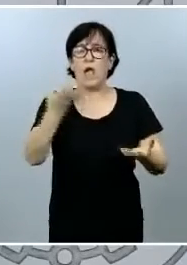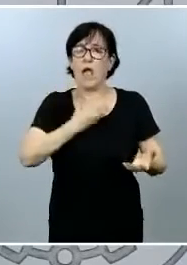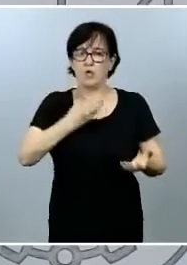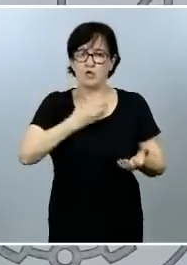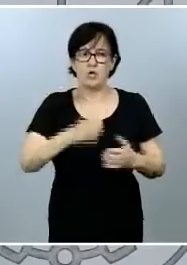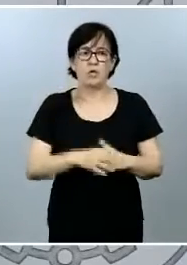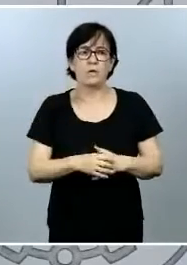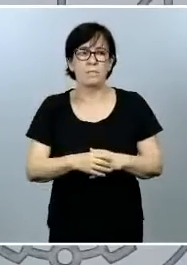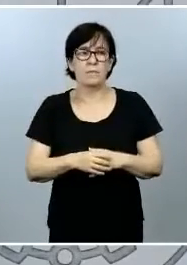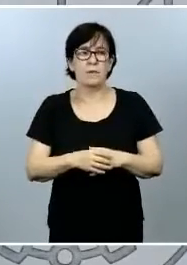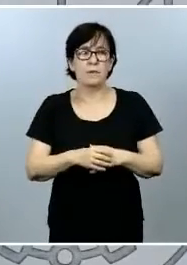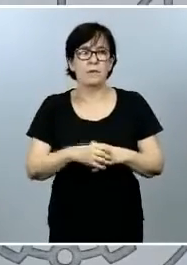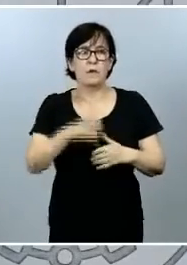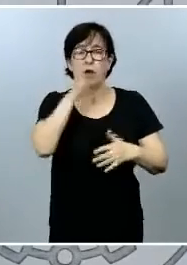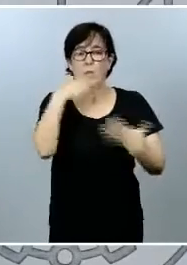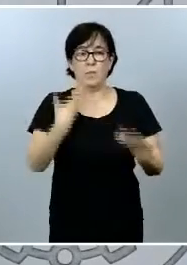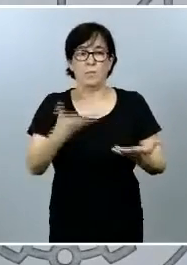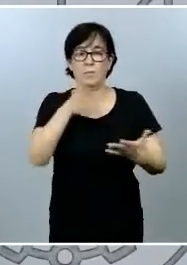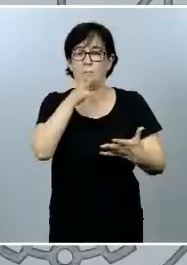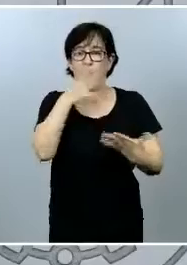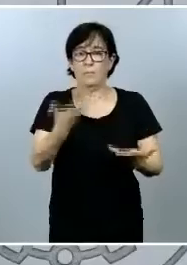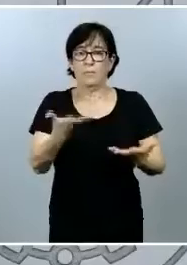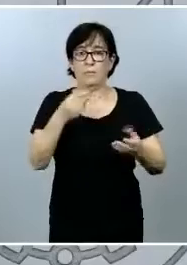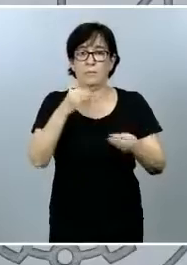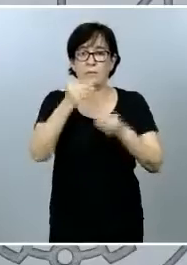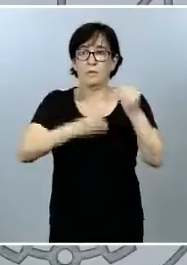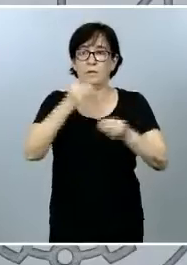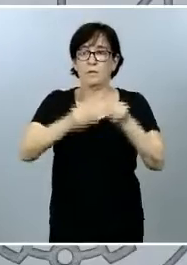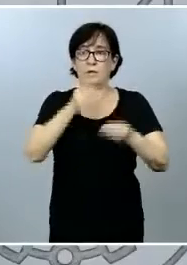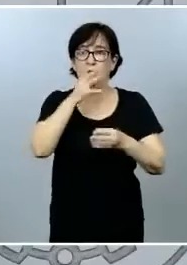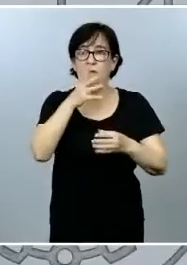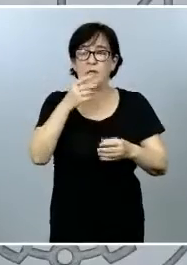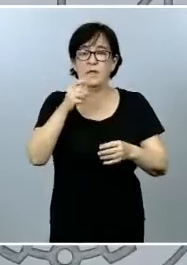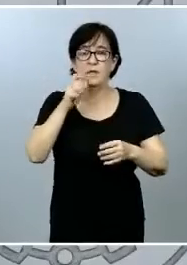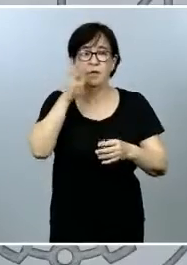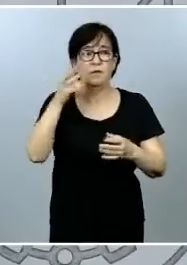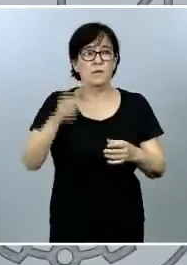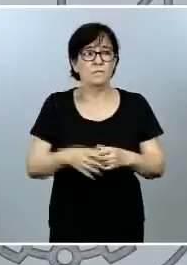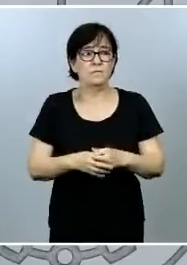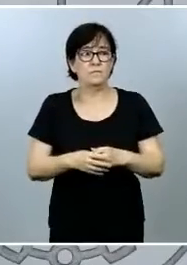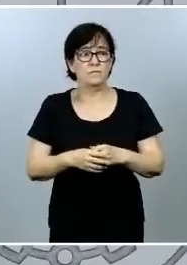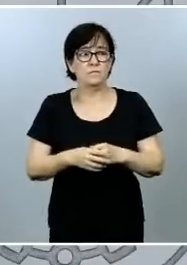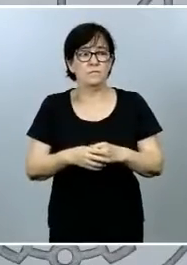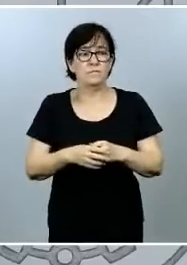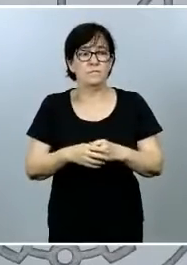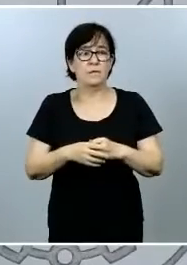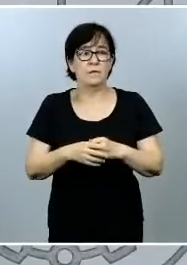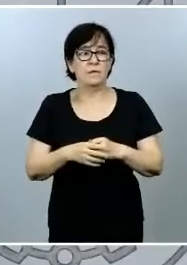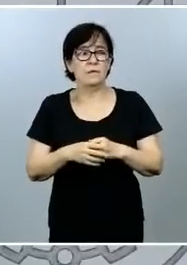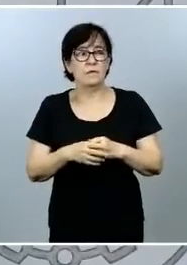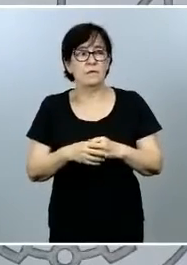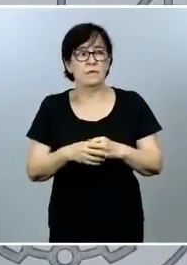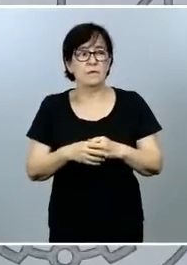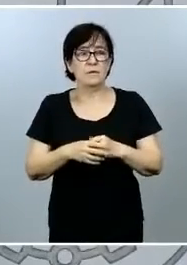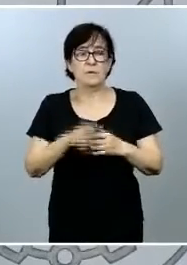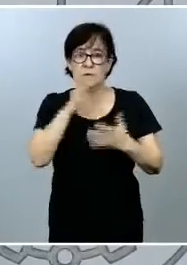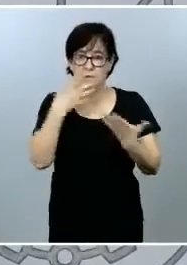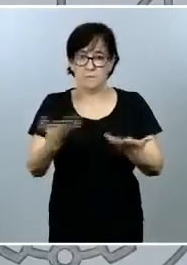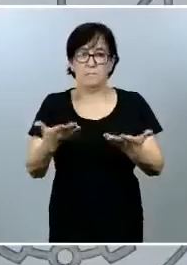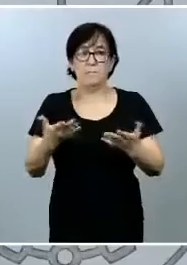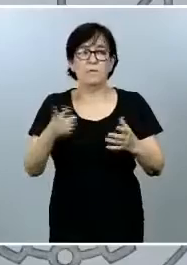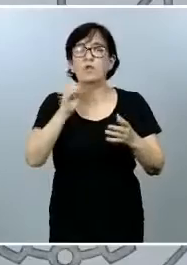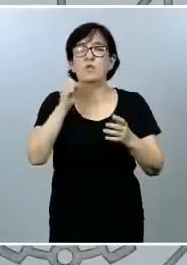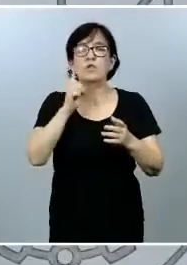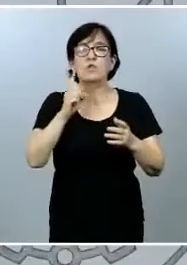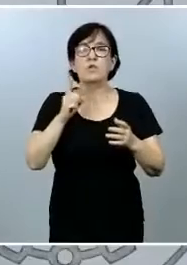Porque volvemos a insistir que de lo que estamos hablando es de proteger la salud y salvar la vida de los españoles. No hablamos